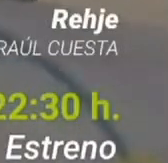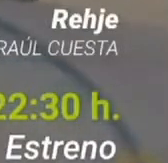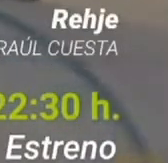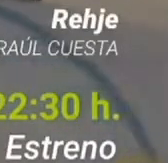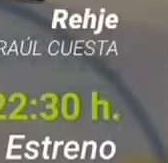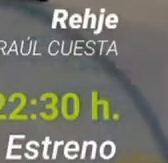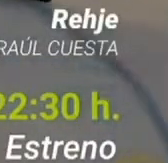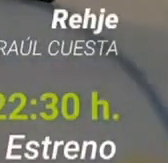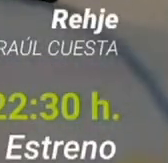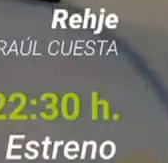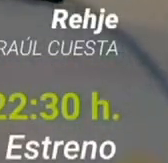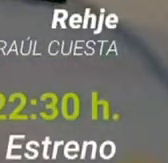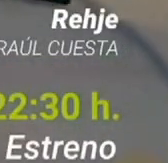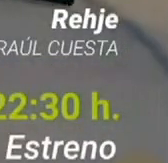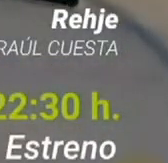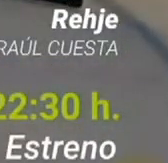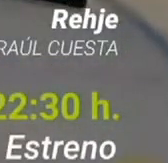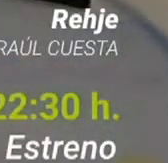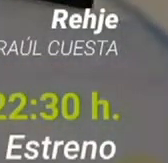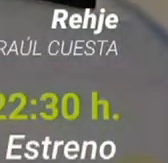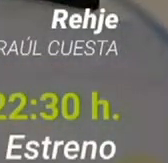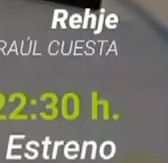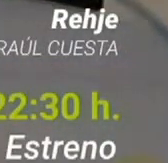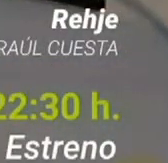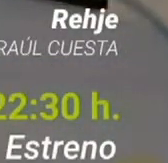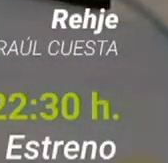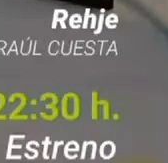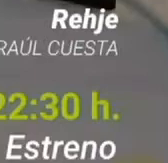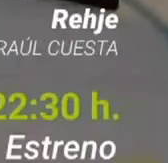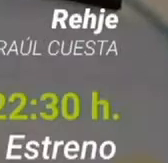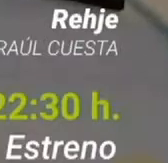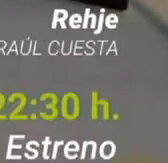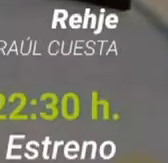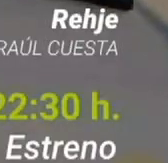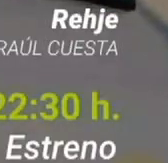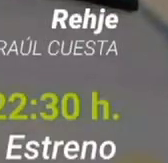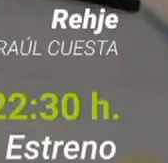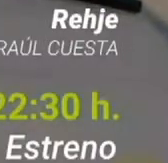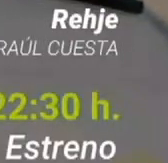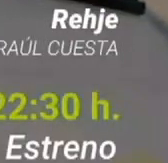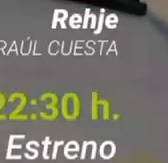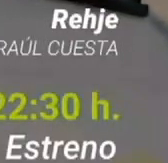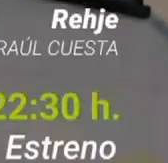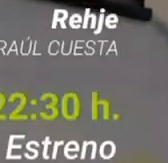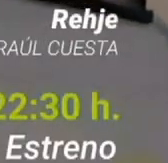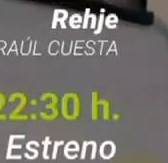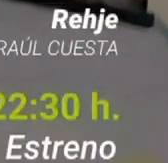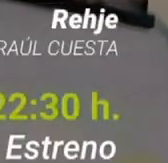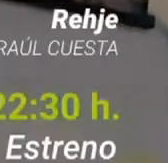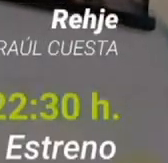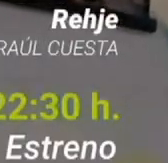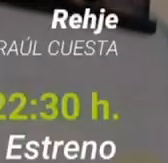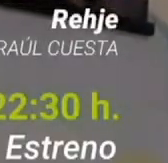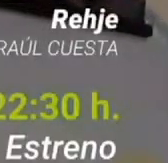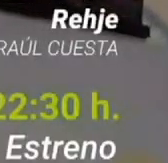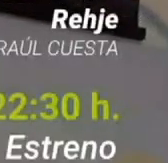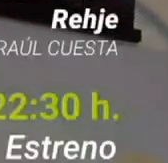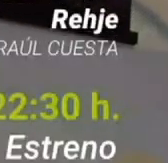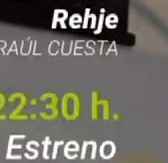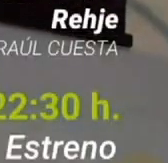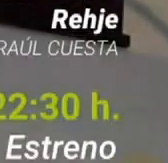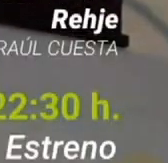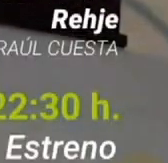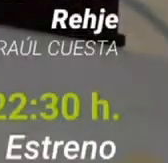y Raúl Cuesta que cruza diversos temas como la migración la identidad y el desarraigo. Muchísimas gracias Anaís por